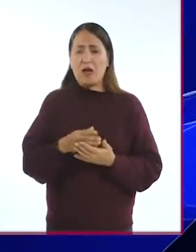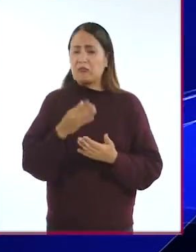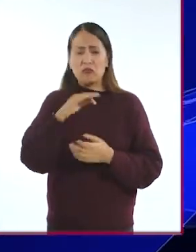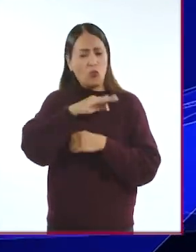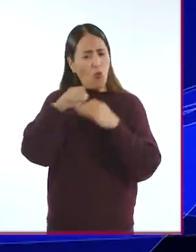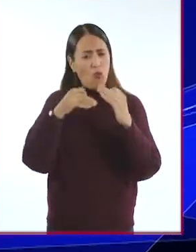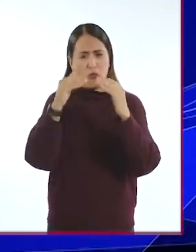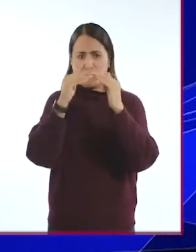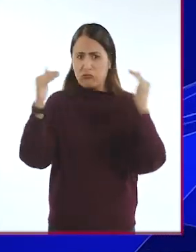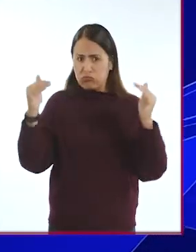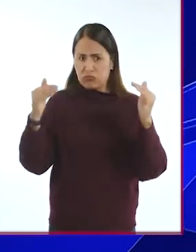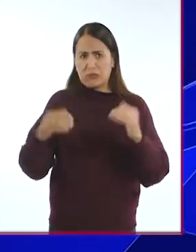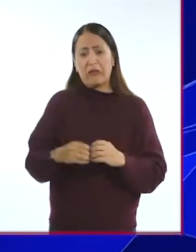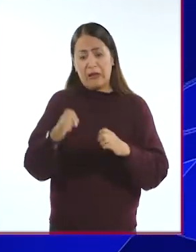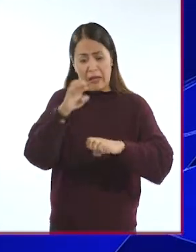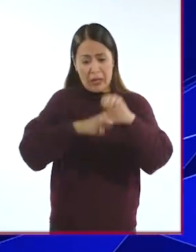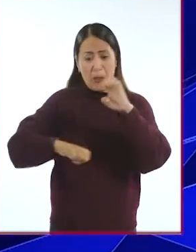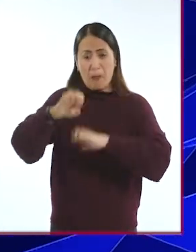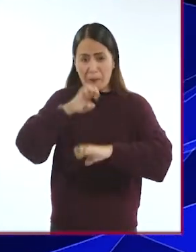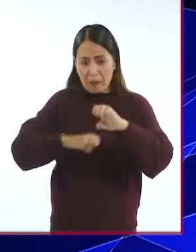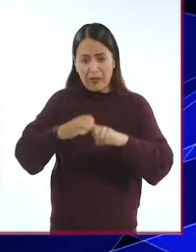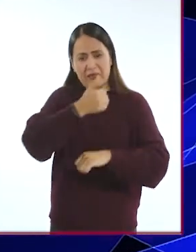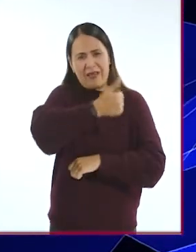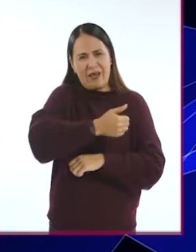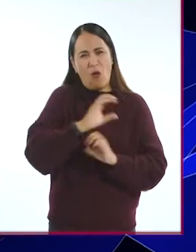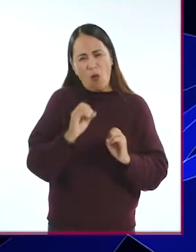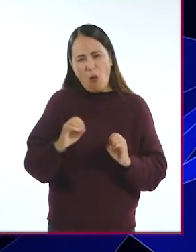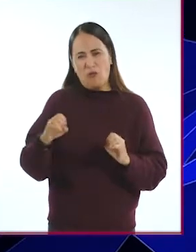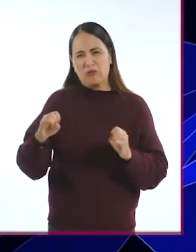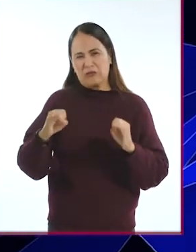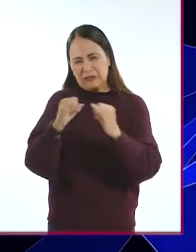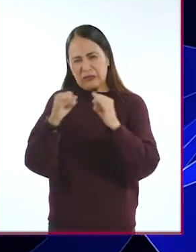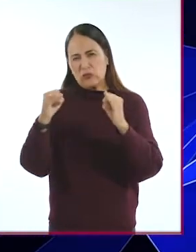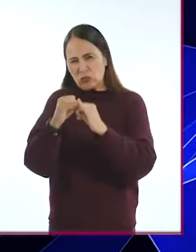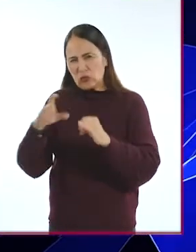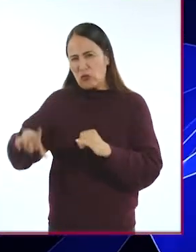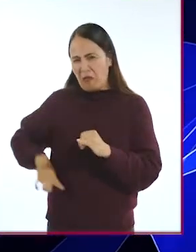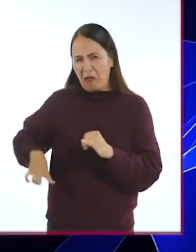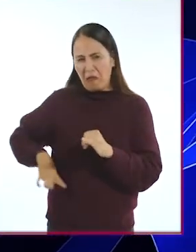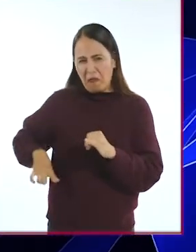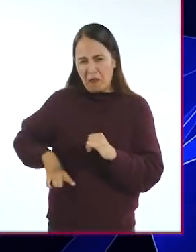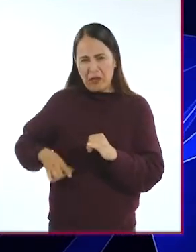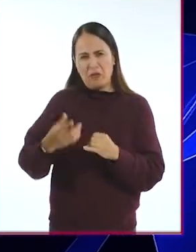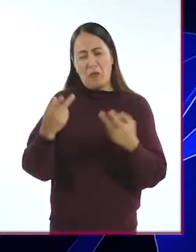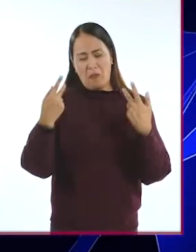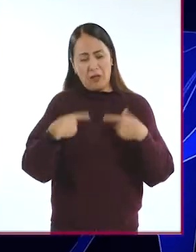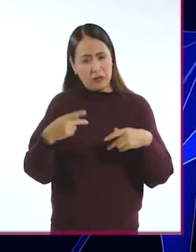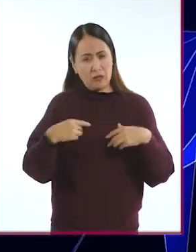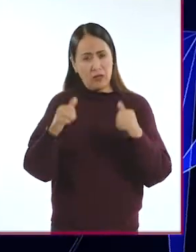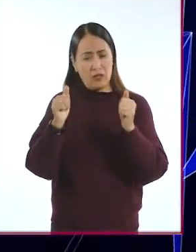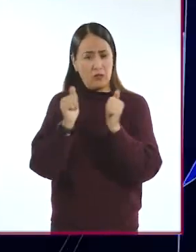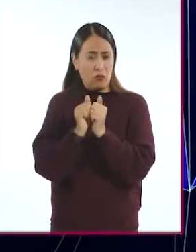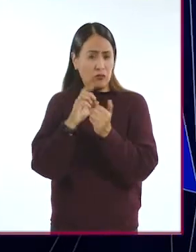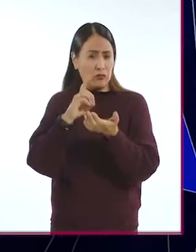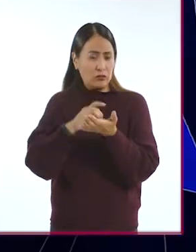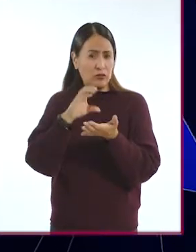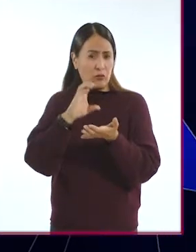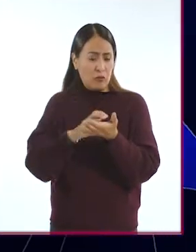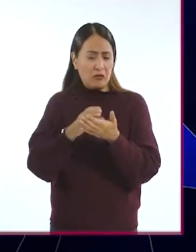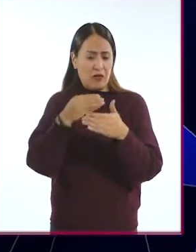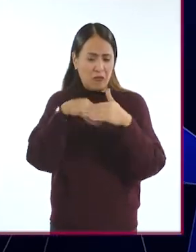si eso está así en cada empresa o cada institución gubernamental en la que va a entrar una persona